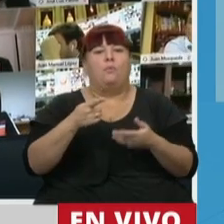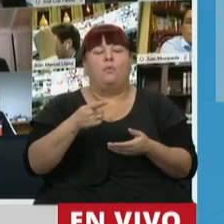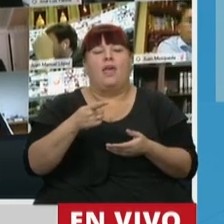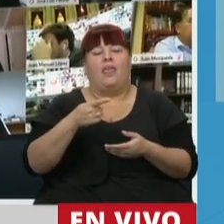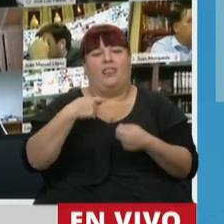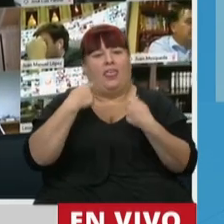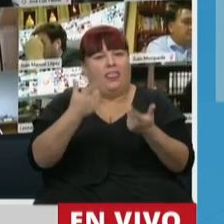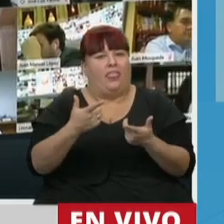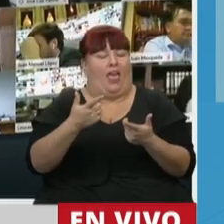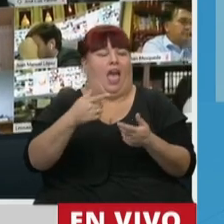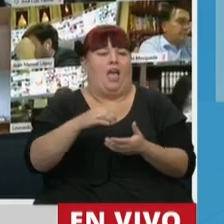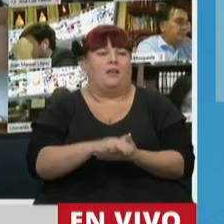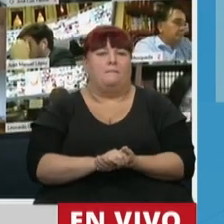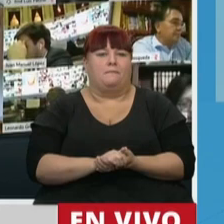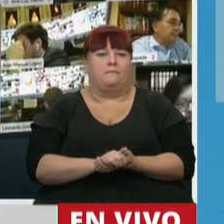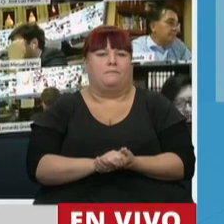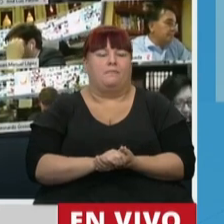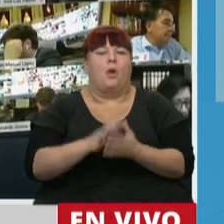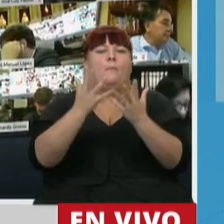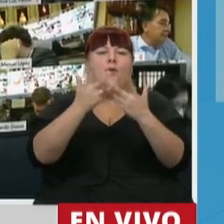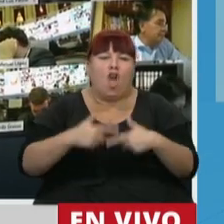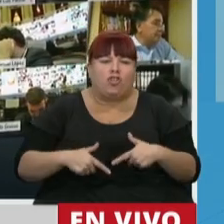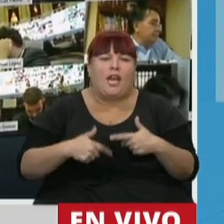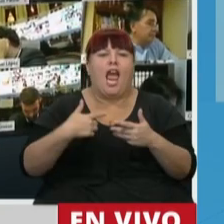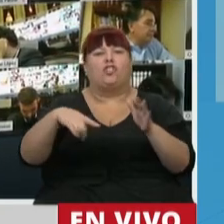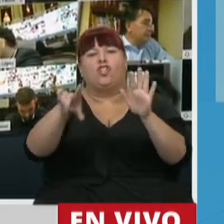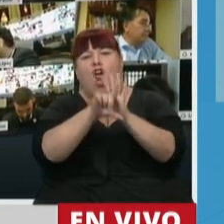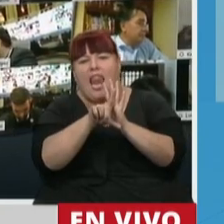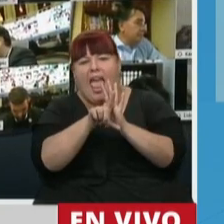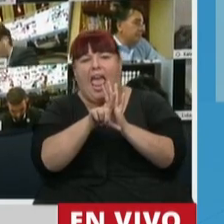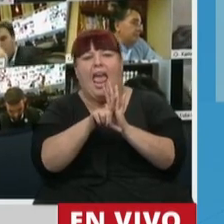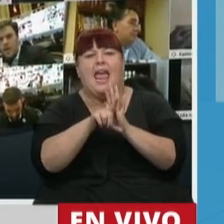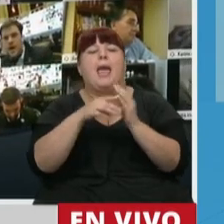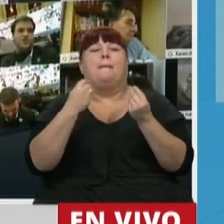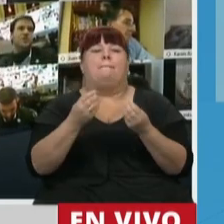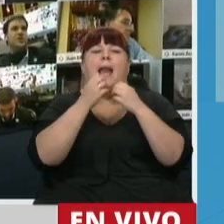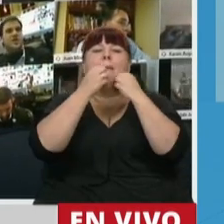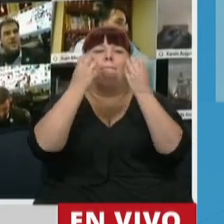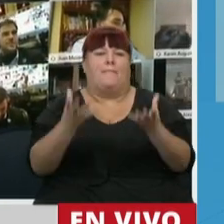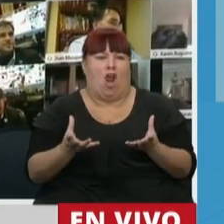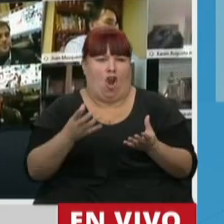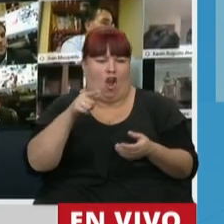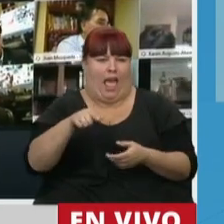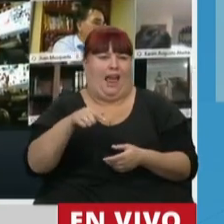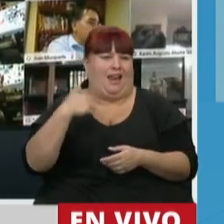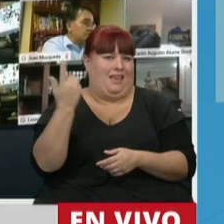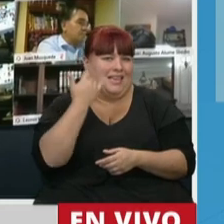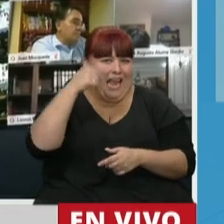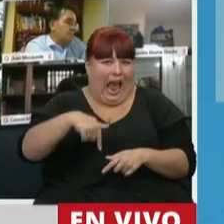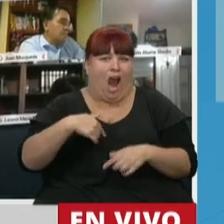ejecutar todos aquellos proyectos o normas que nos lleven a mejorar esto que hoy estamos